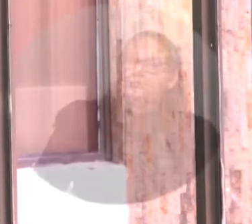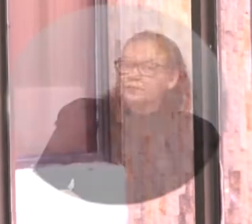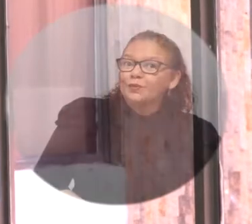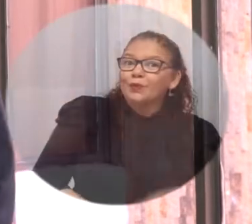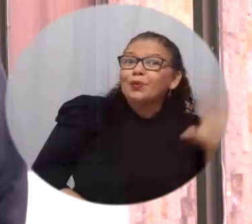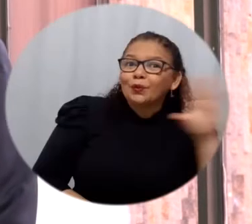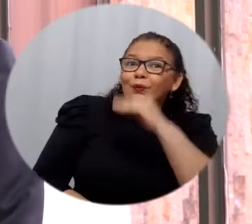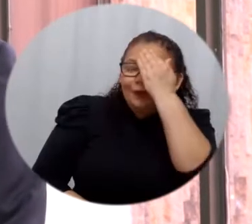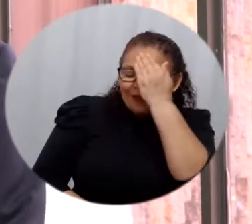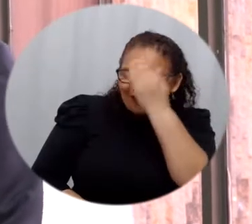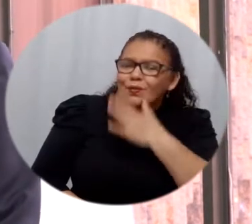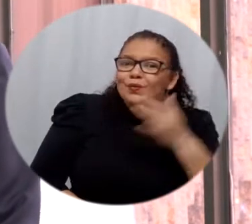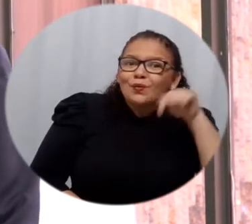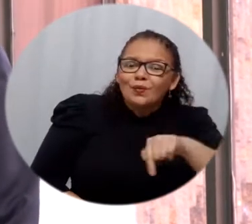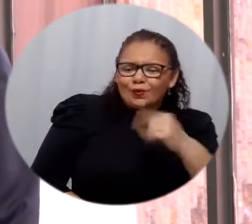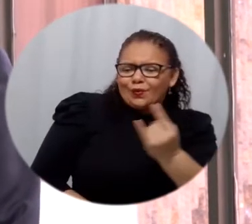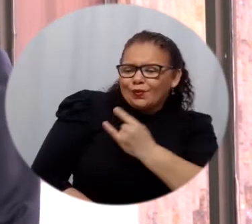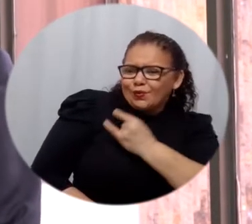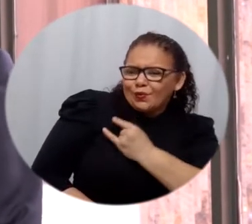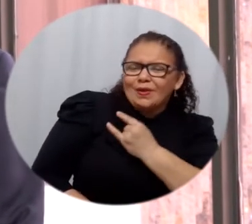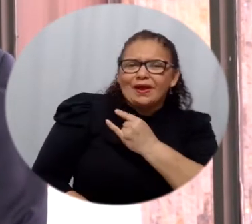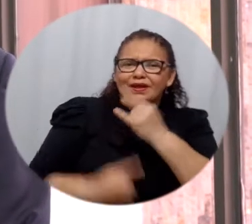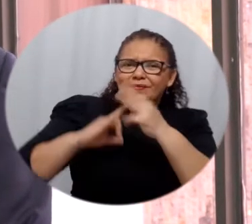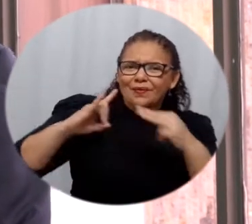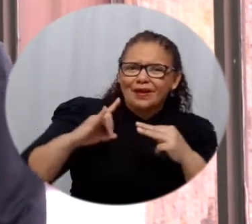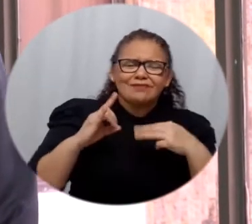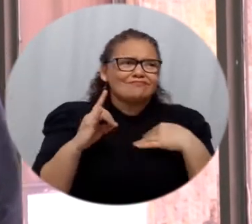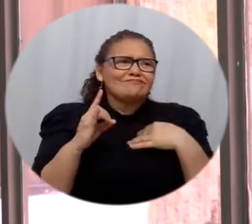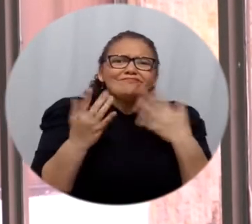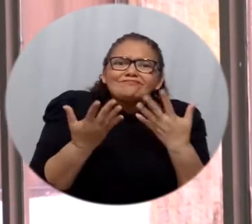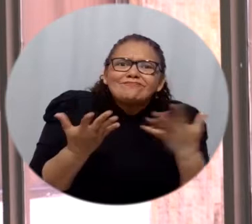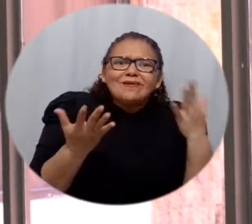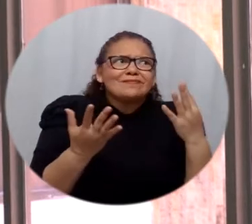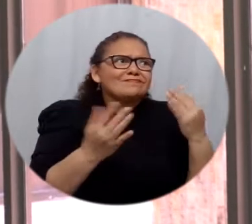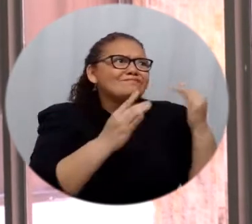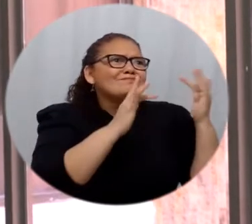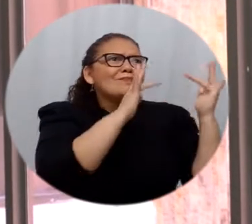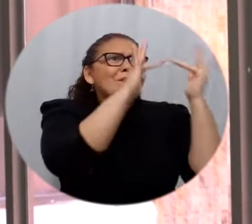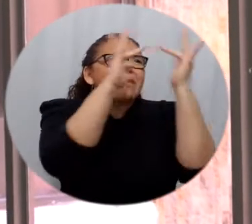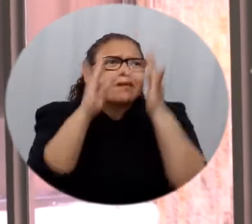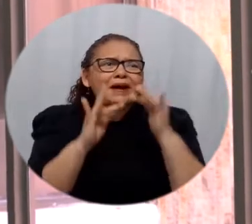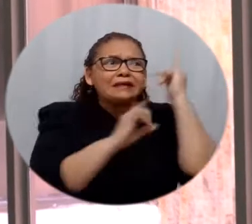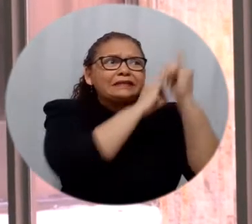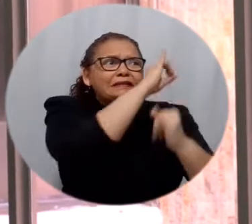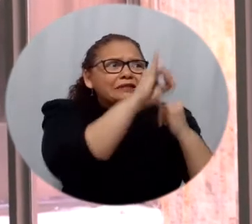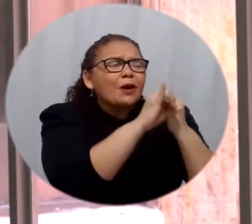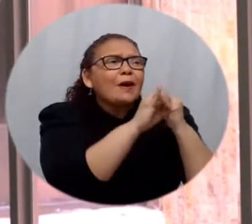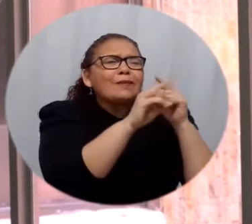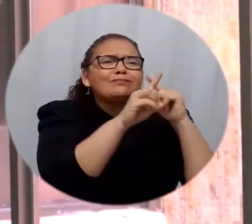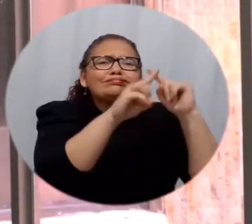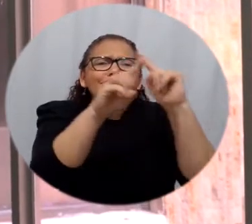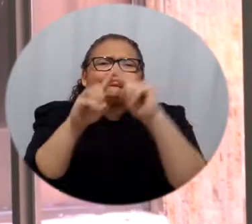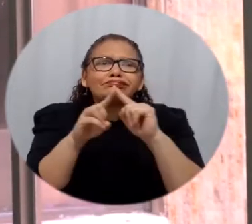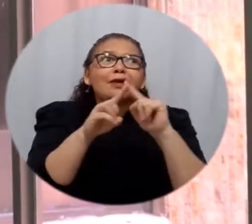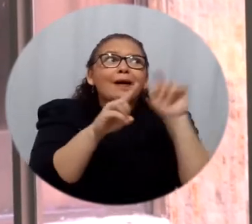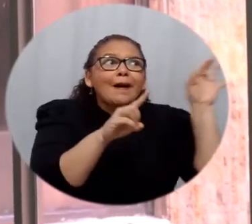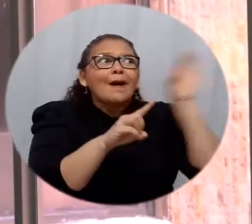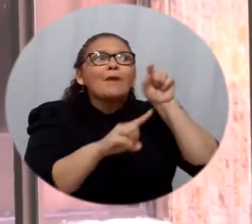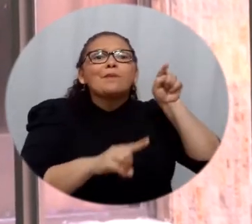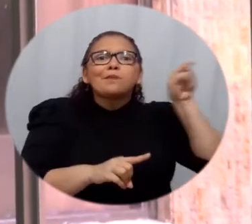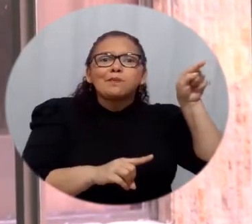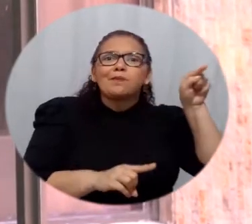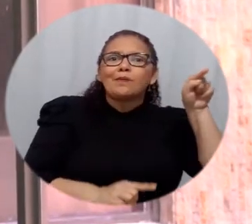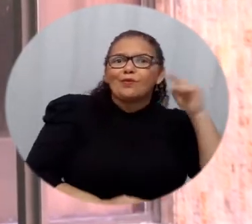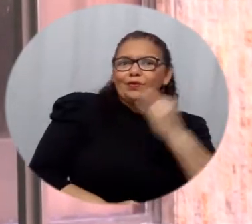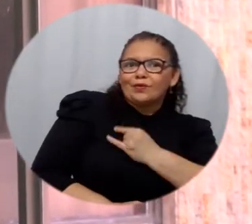Como es sabido, la universidad viene entablando relaciones internacionales con diferentes instituciones del mundo y una de ellas es la Universidad de